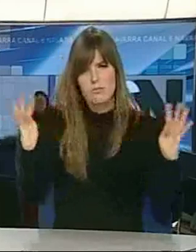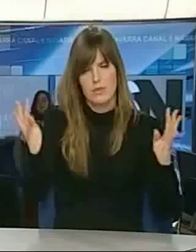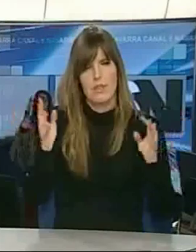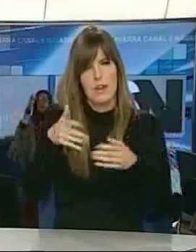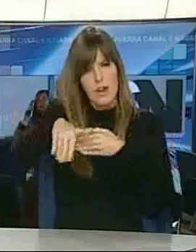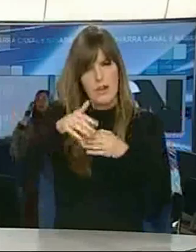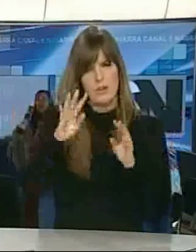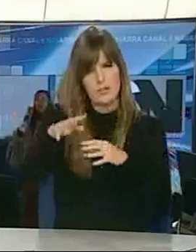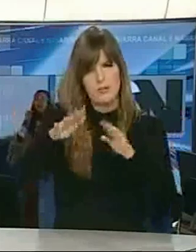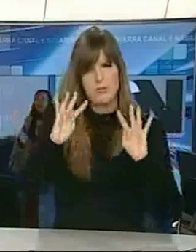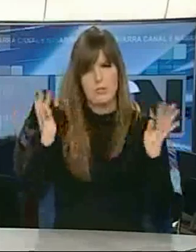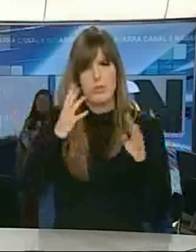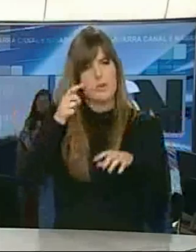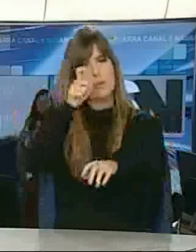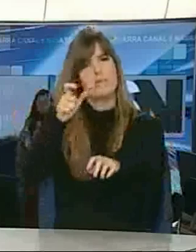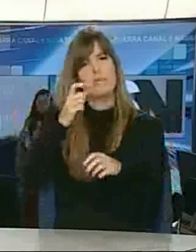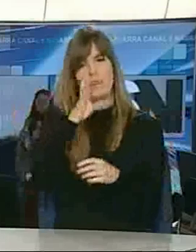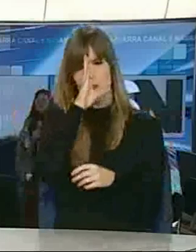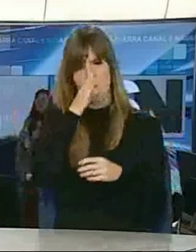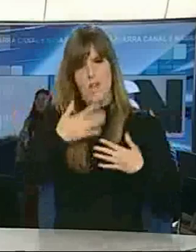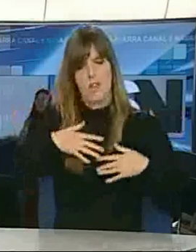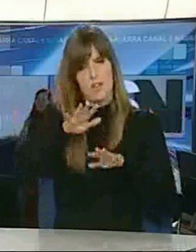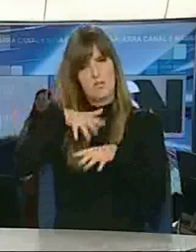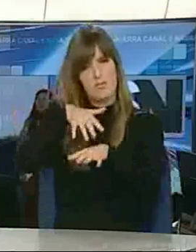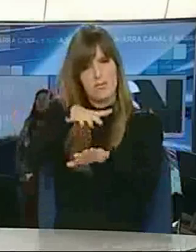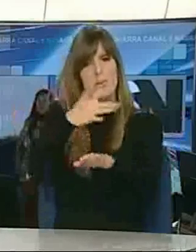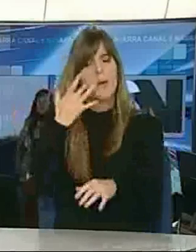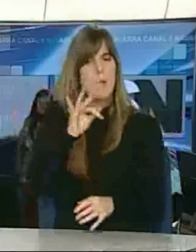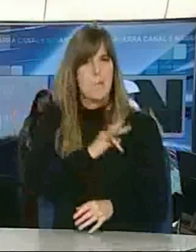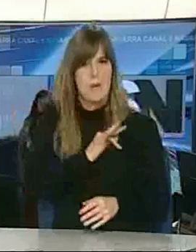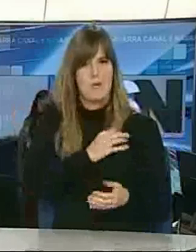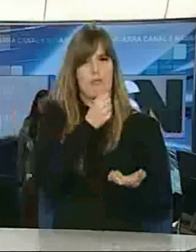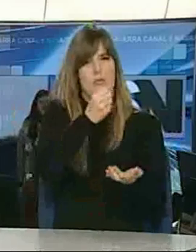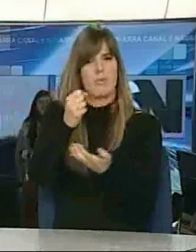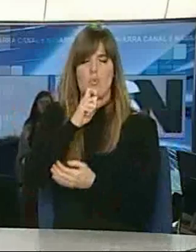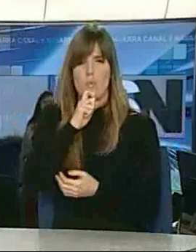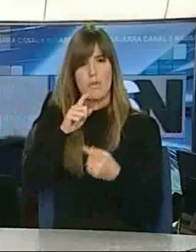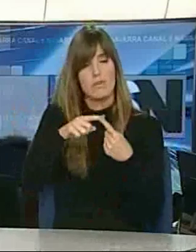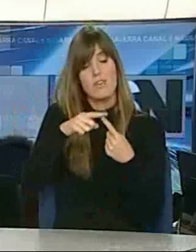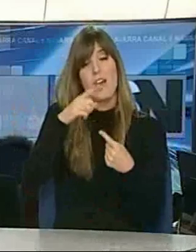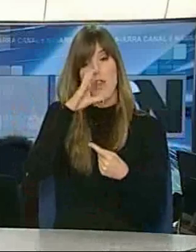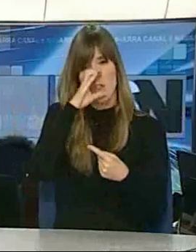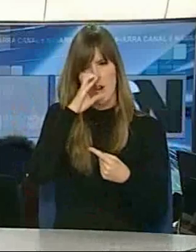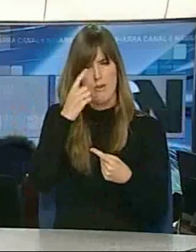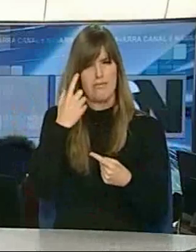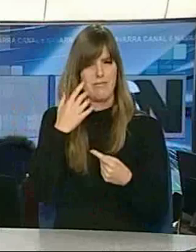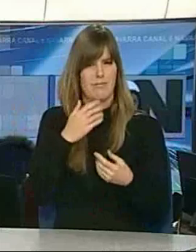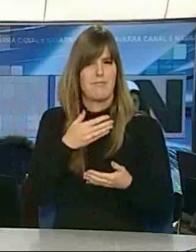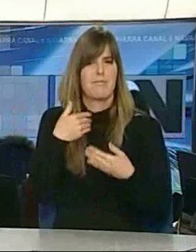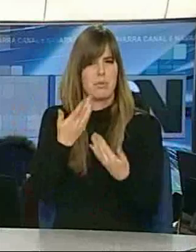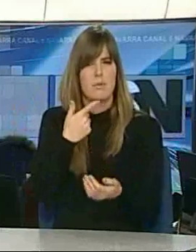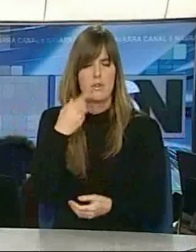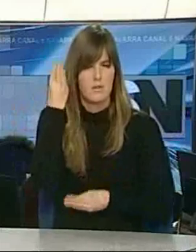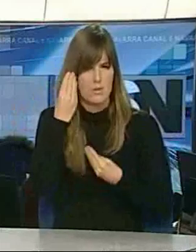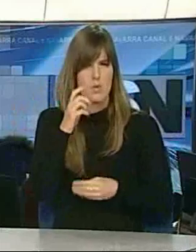para no perderse detalle del desfile. El revuelo se lo han llevado los premios del sorteo. El cerdo ha sido el protagonista, aunque alguno dudara de